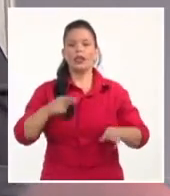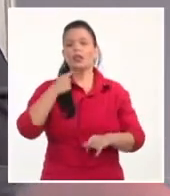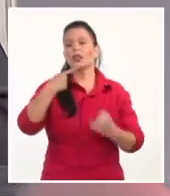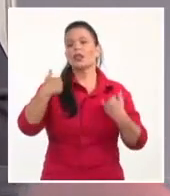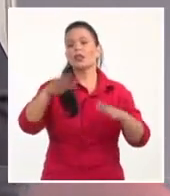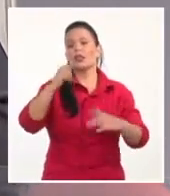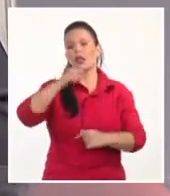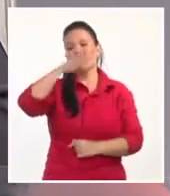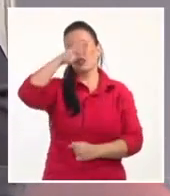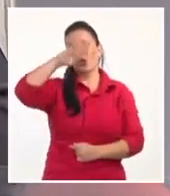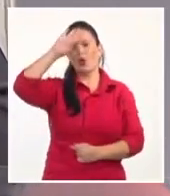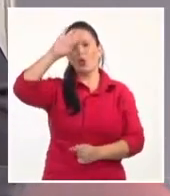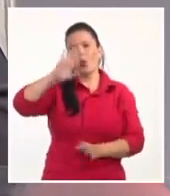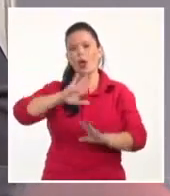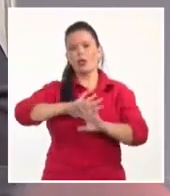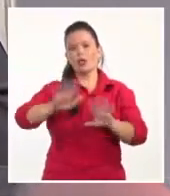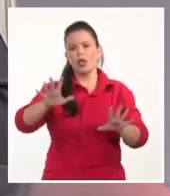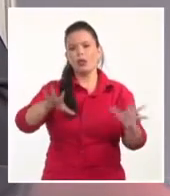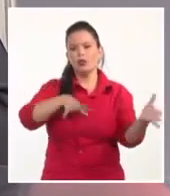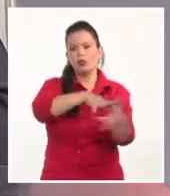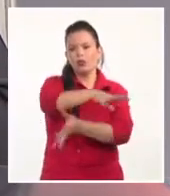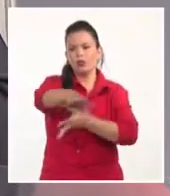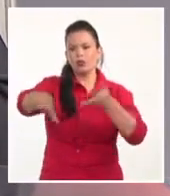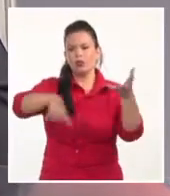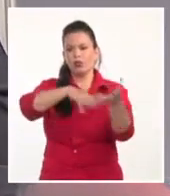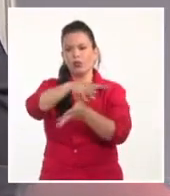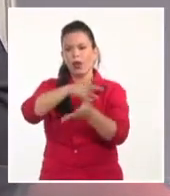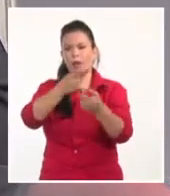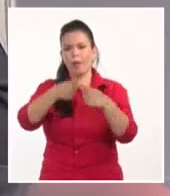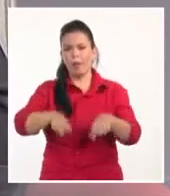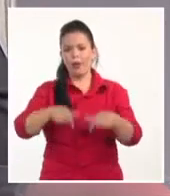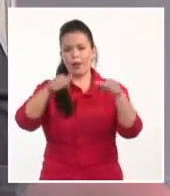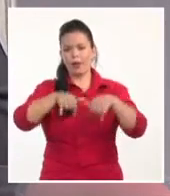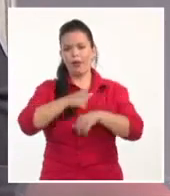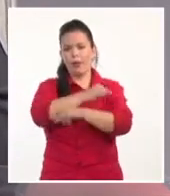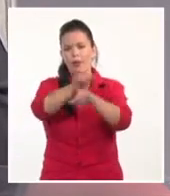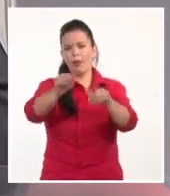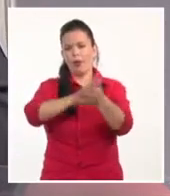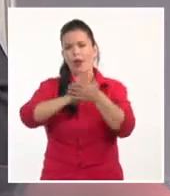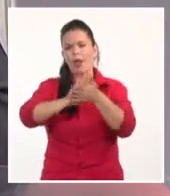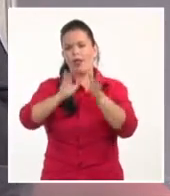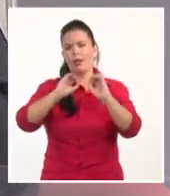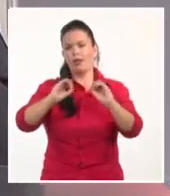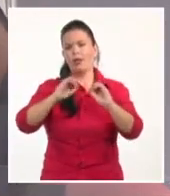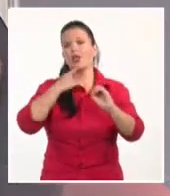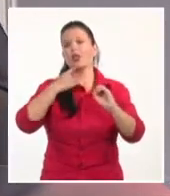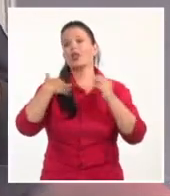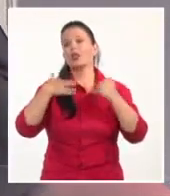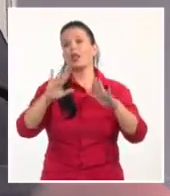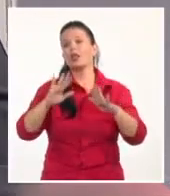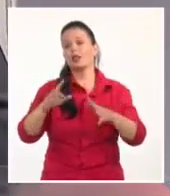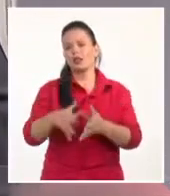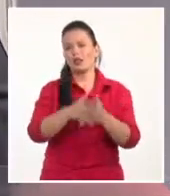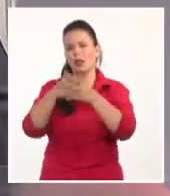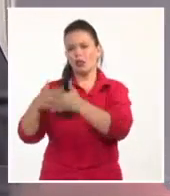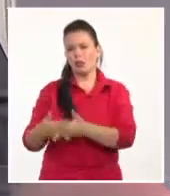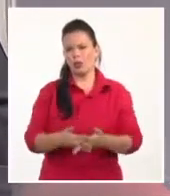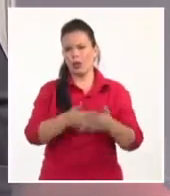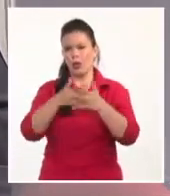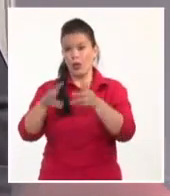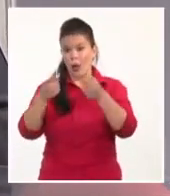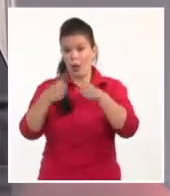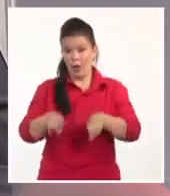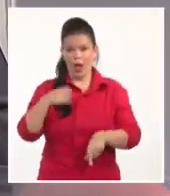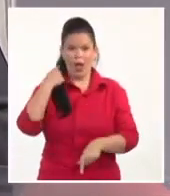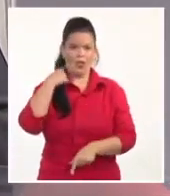no se han revelado públicamente. De hecho, en febrero del 2020, cuando en este país no había un solo caso de coronavirus,